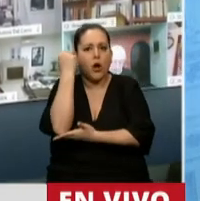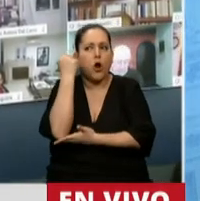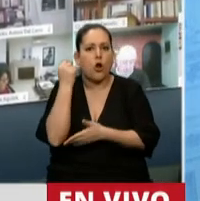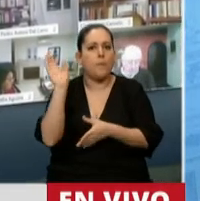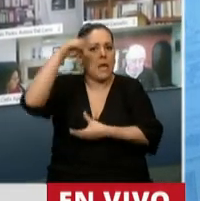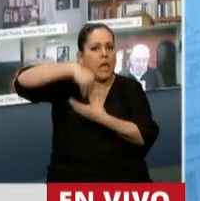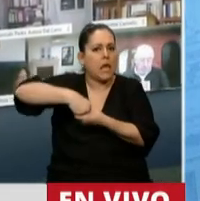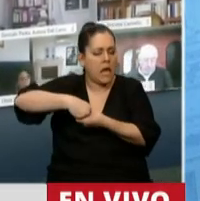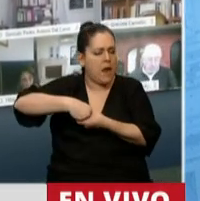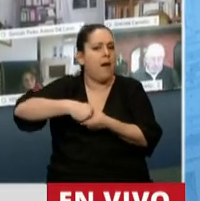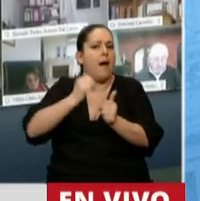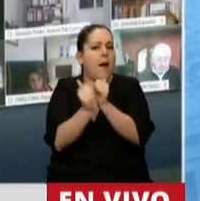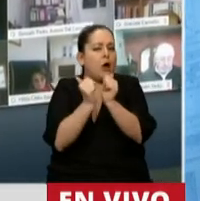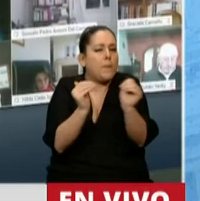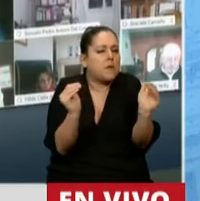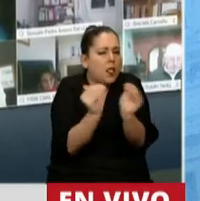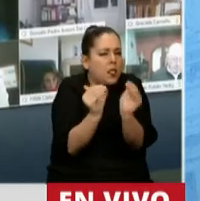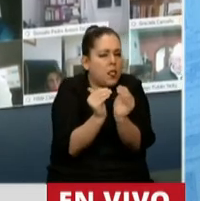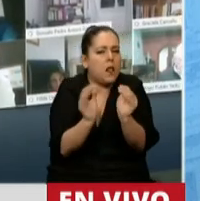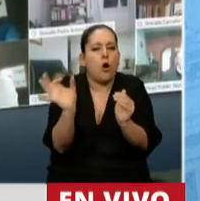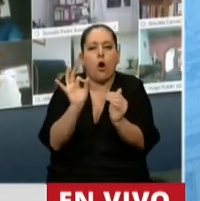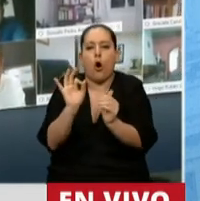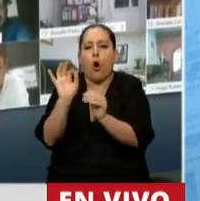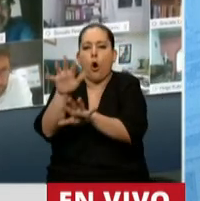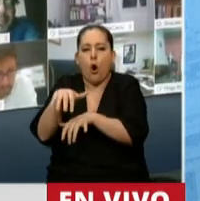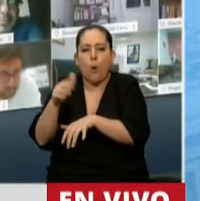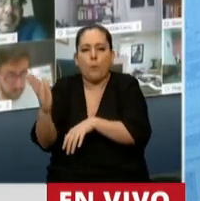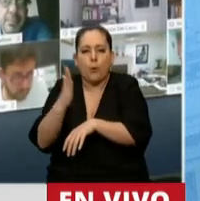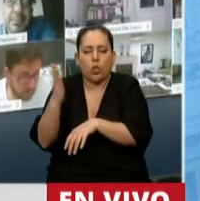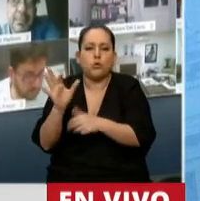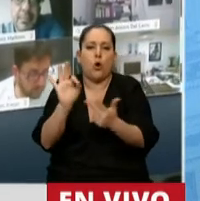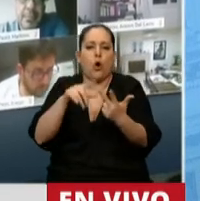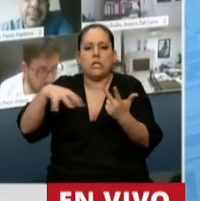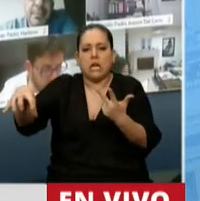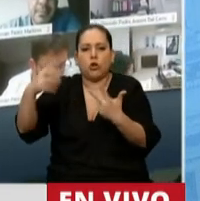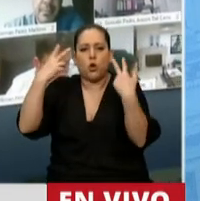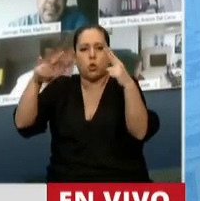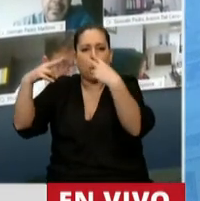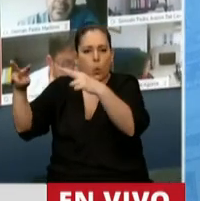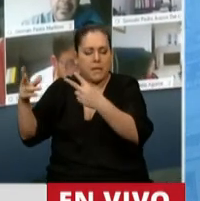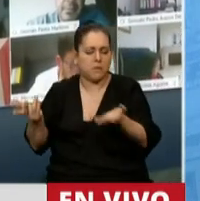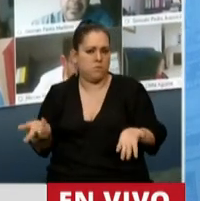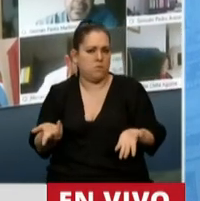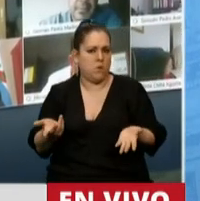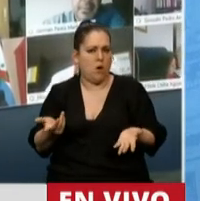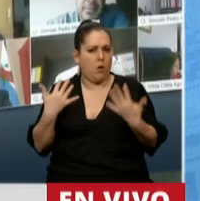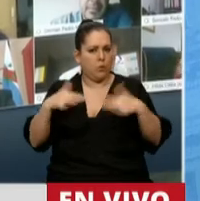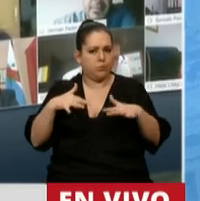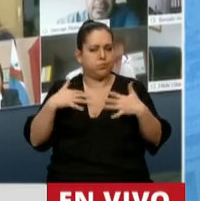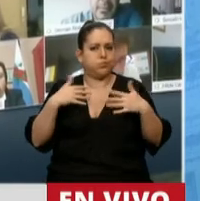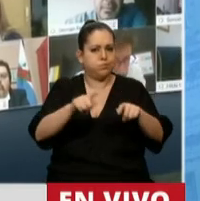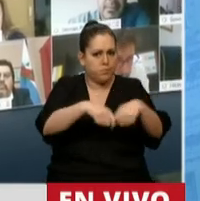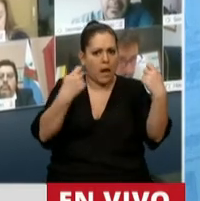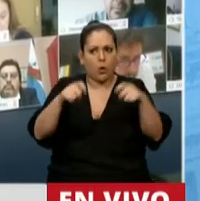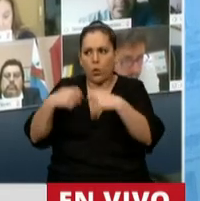de nuestra economía, en nuestros pequeños comerciantes, nuestros productores, nuestro sector del turismo que ha estado tan fuertemente golpeado